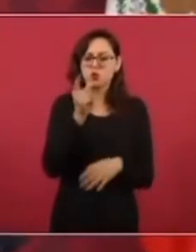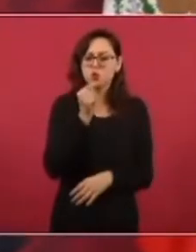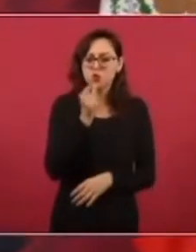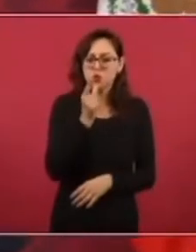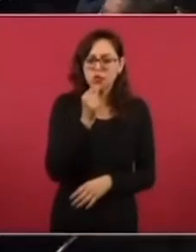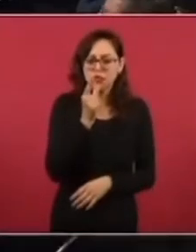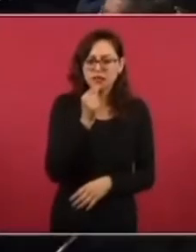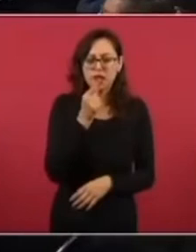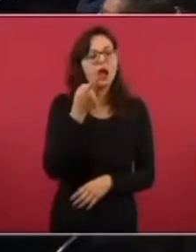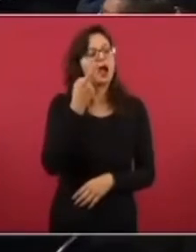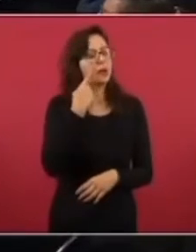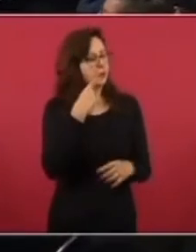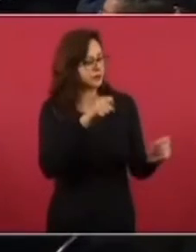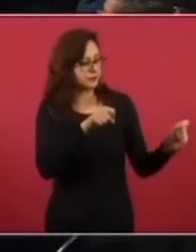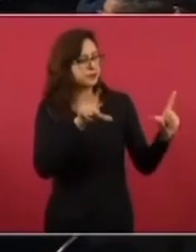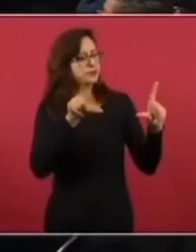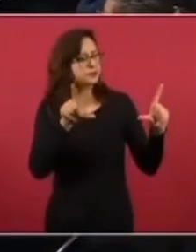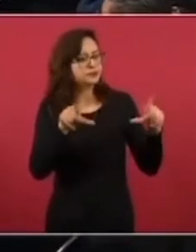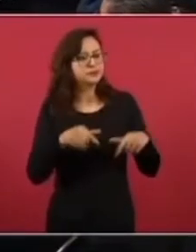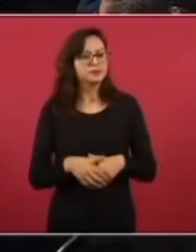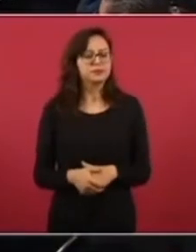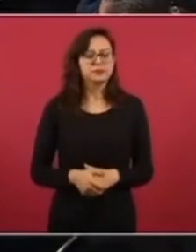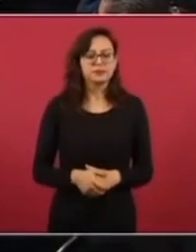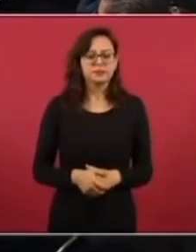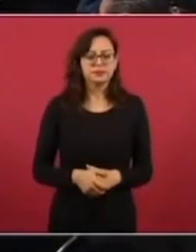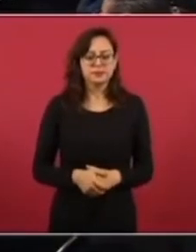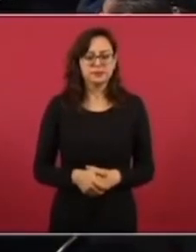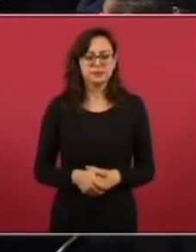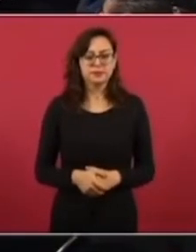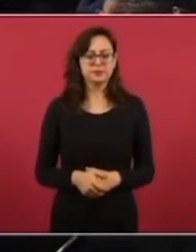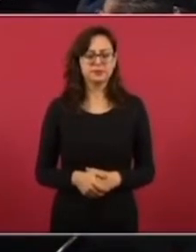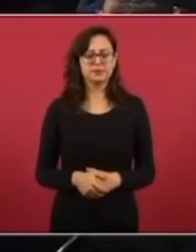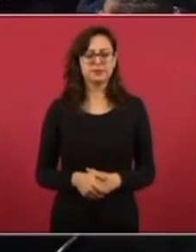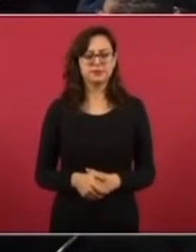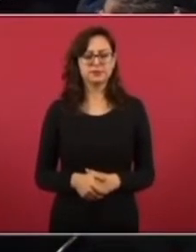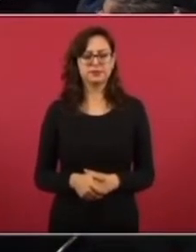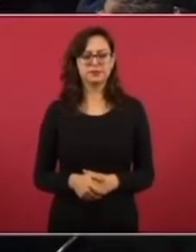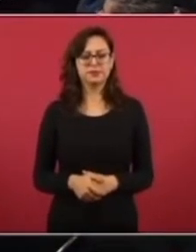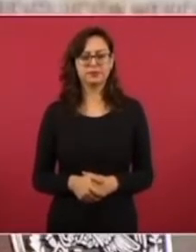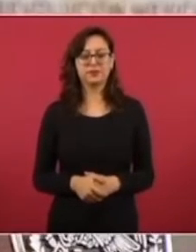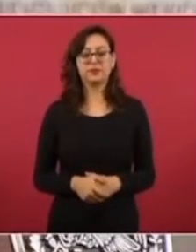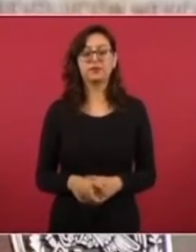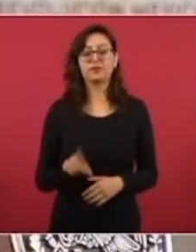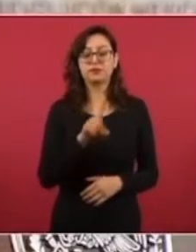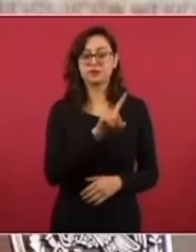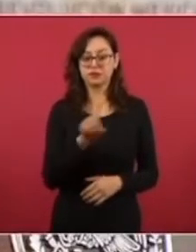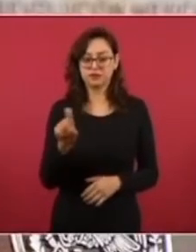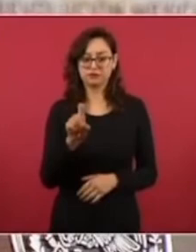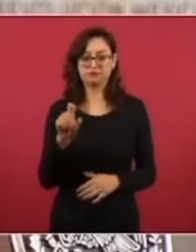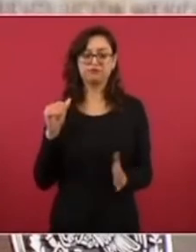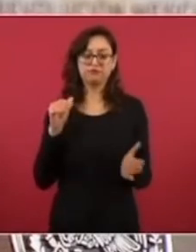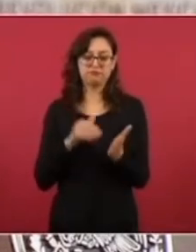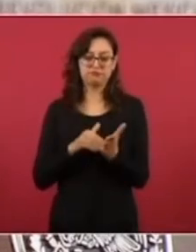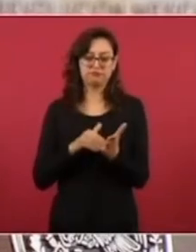Pongamos la lámina, son más de 100 mil